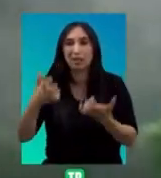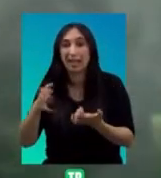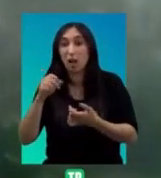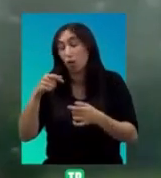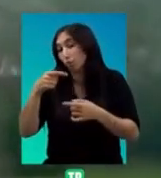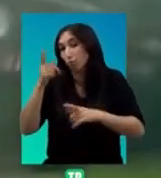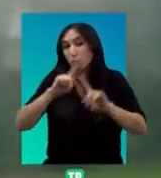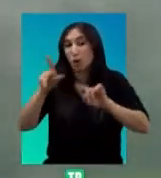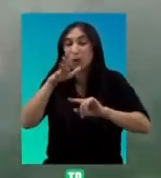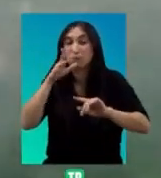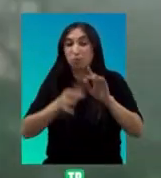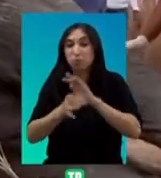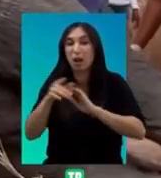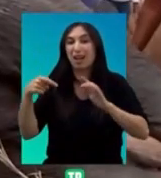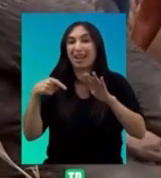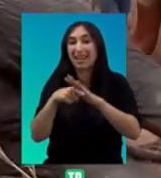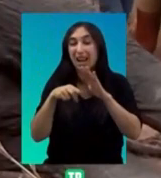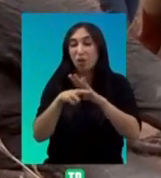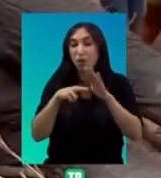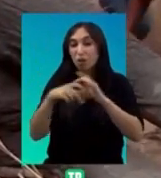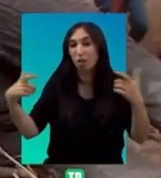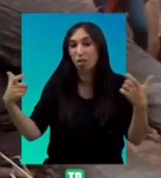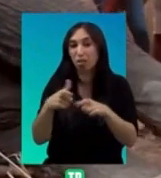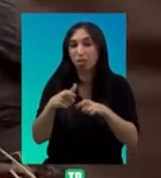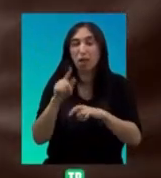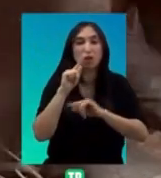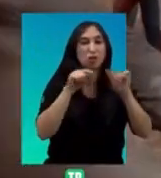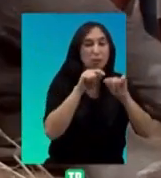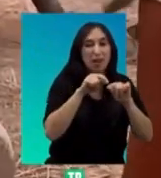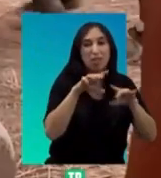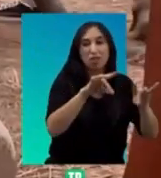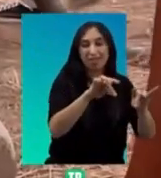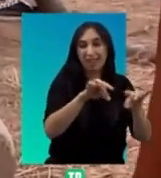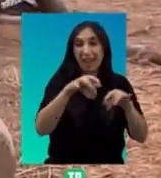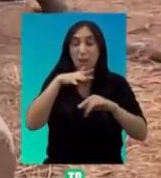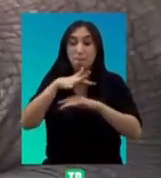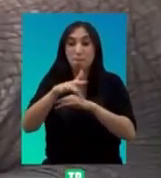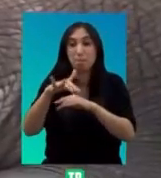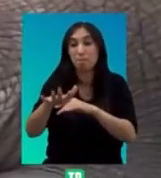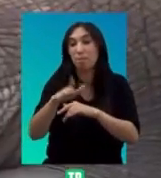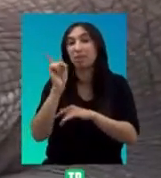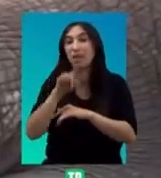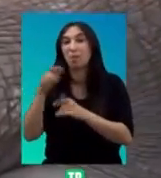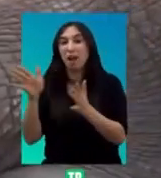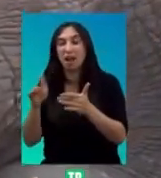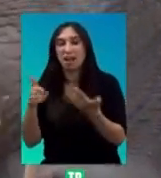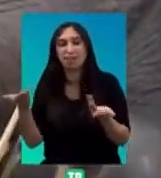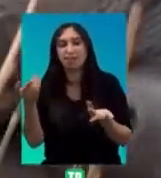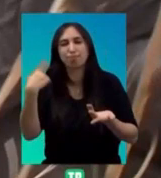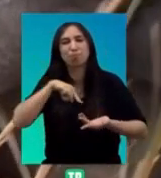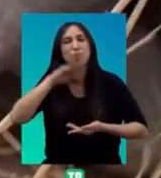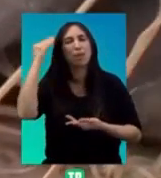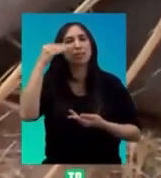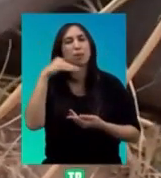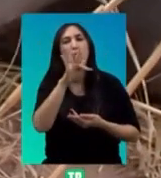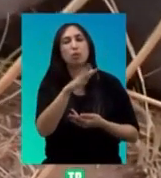conflictos derivados de unos recursos menguantes... ...contaminación en tierra, mar y aire... ...ante todo esto, ¿hay margen para el optimismo?